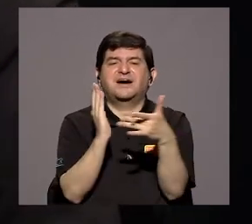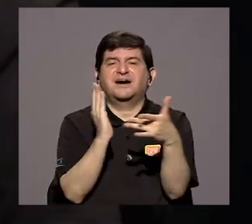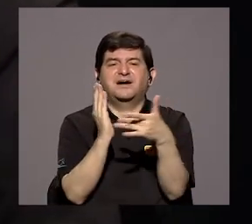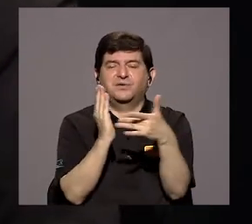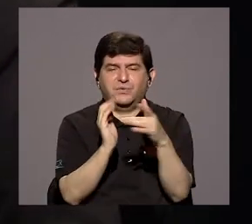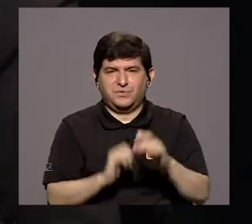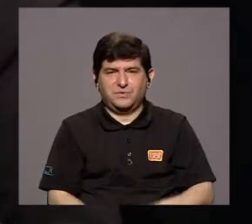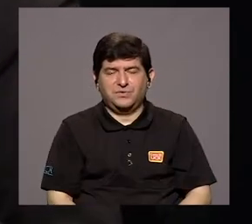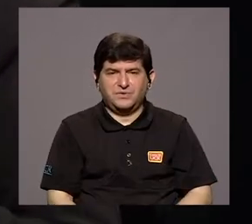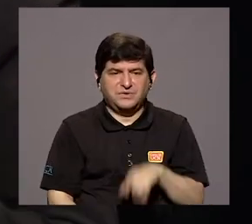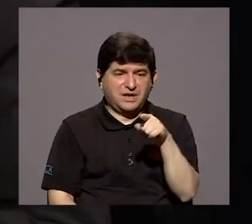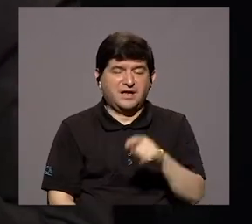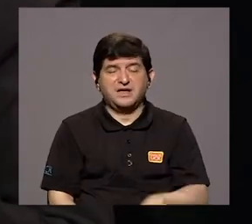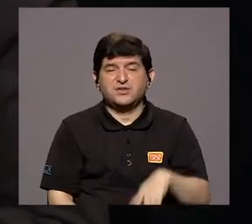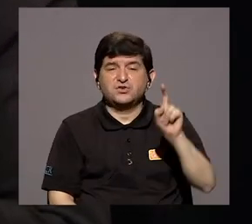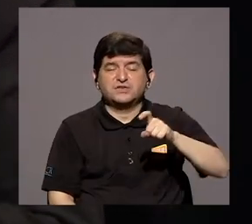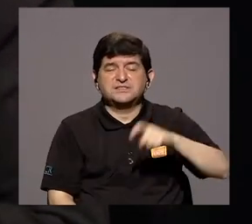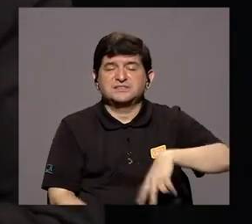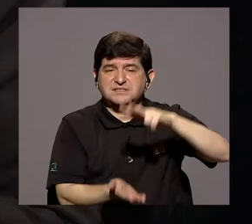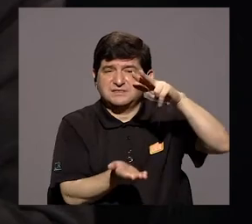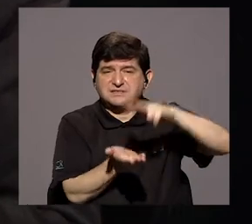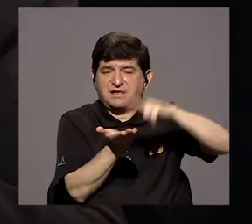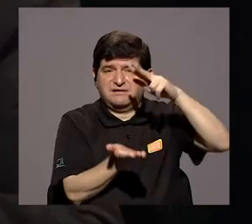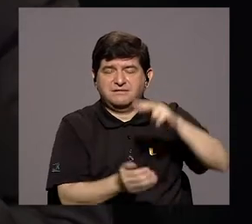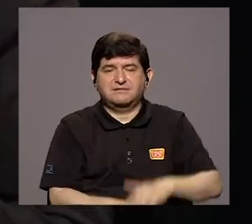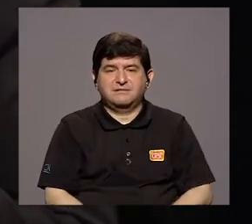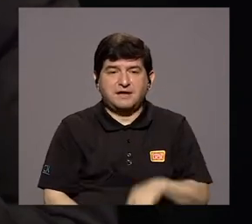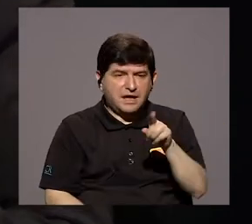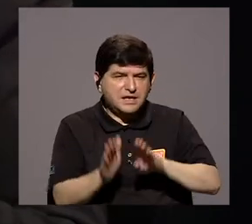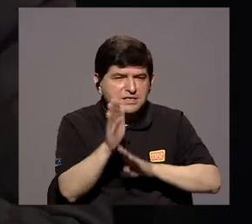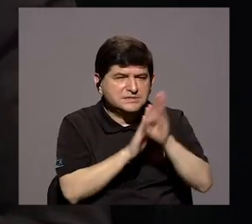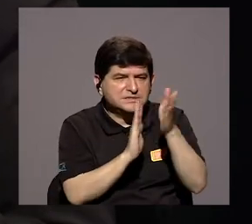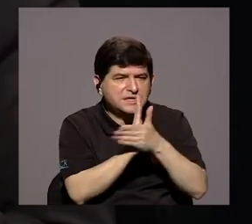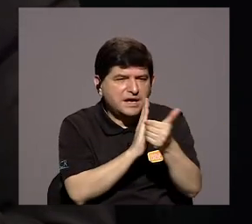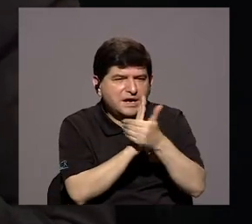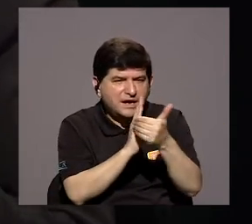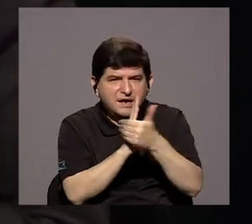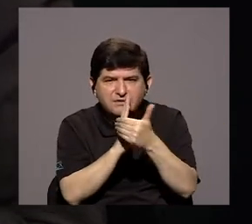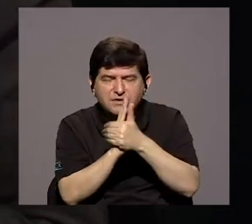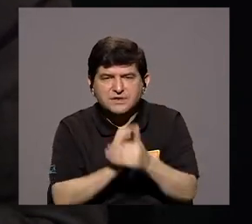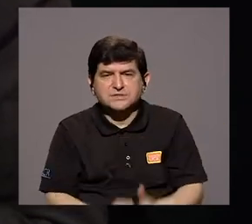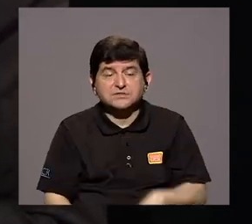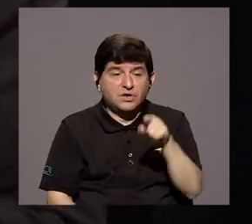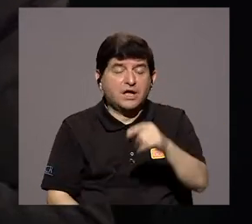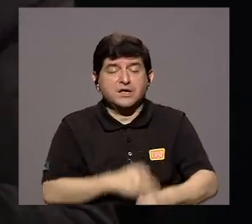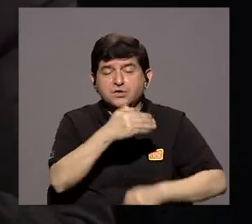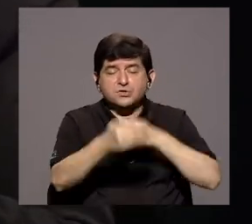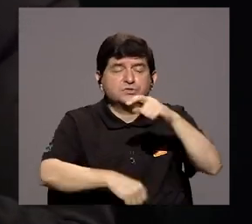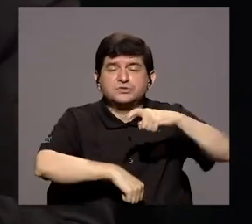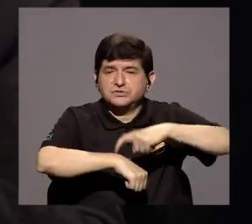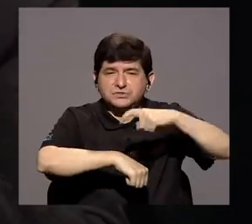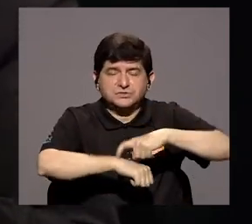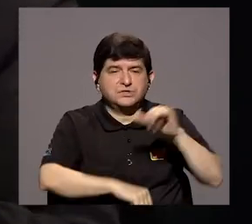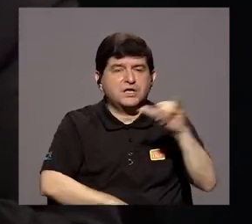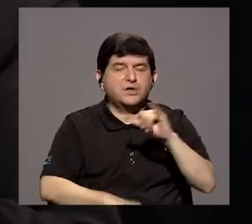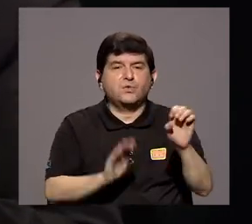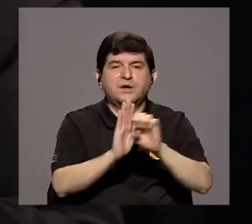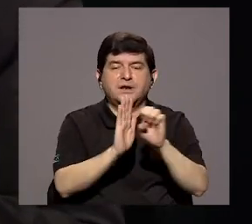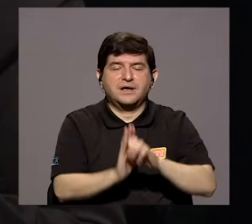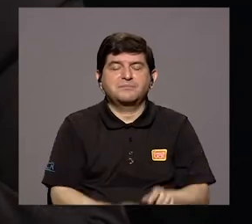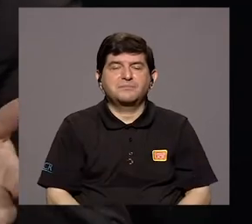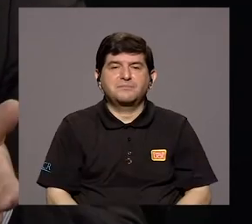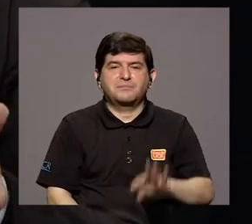tienen que ser realmente avaladas y ese desarrollo, ¿verdad? de habilidades y cosas las hagan queridos con el tiempo, igual pasa un ejemplo con los